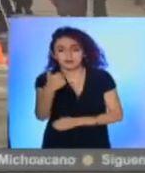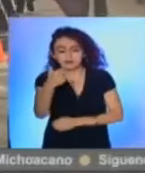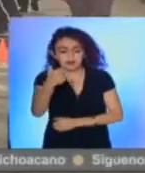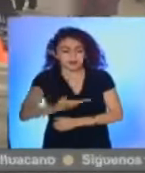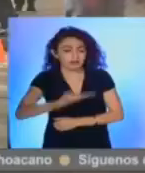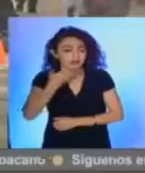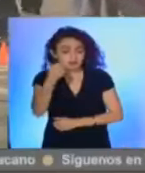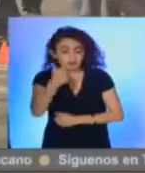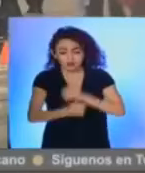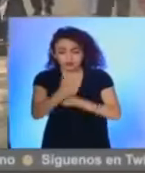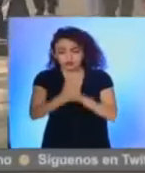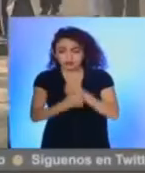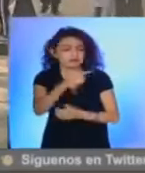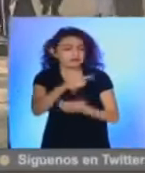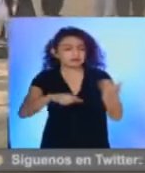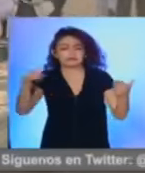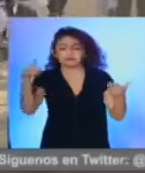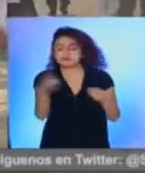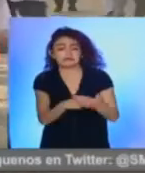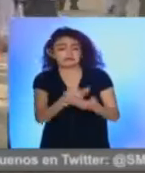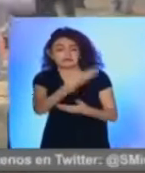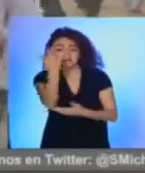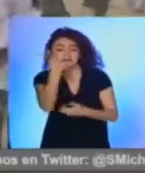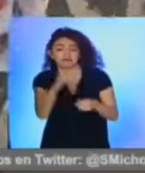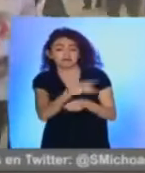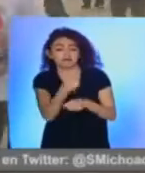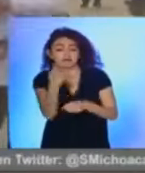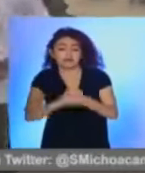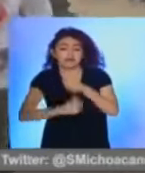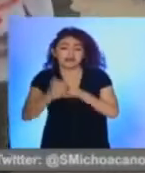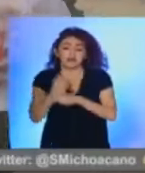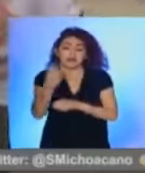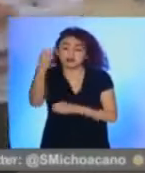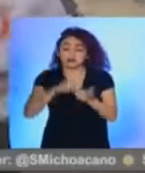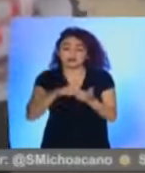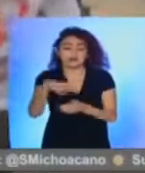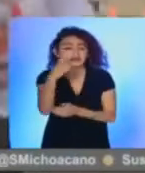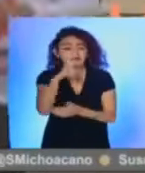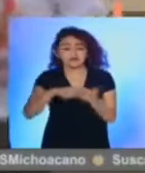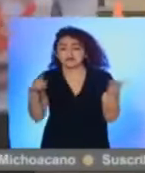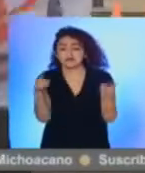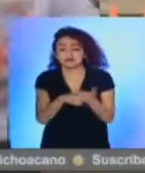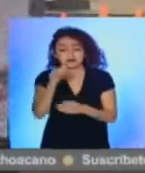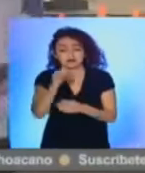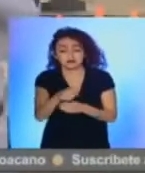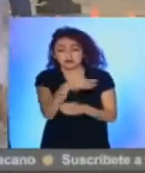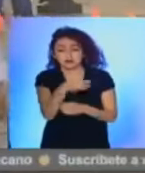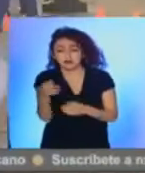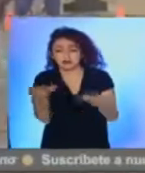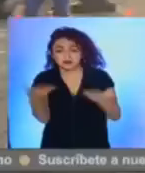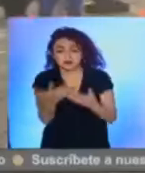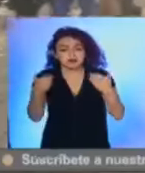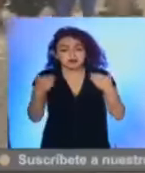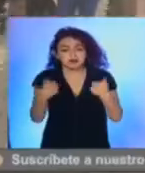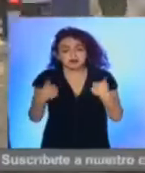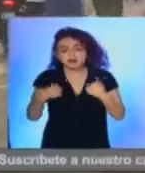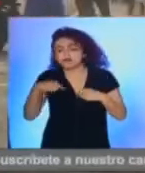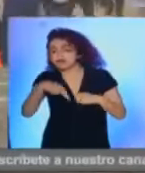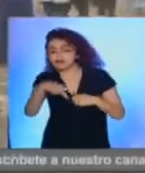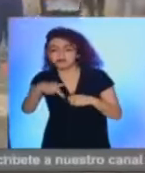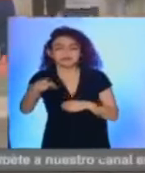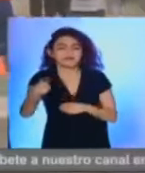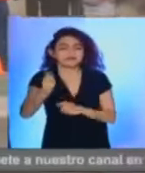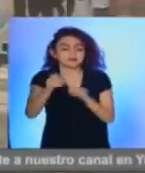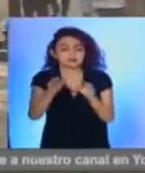competencia fue suspendida por razones no especificadas desde el año del 2014 misma fecha en que se empezó a realizar este recorrido simbólico en